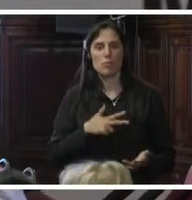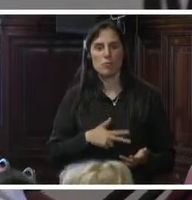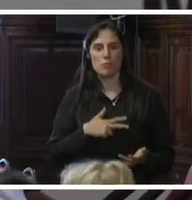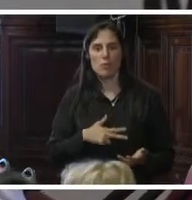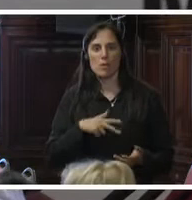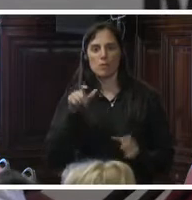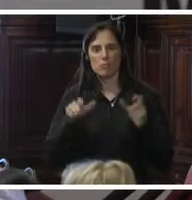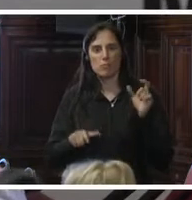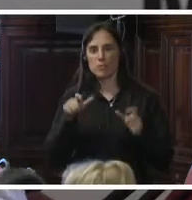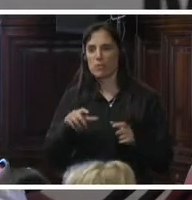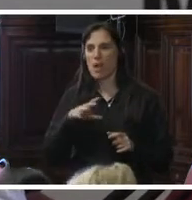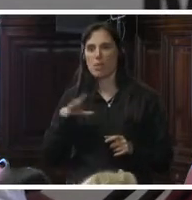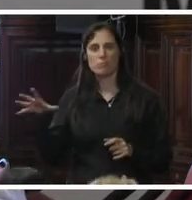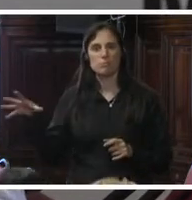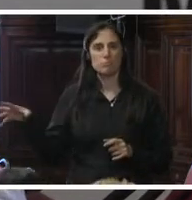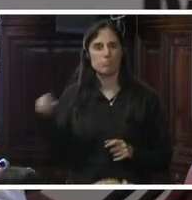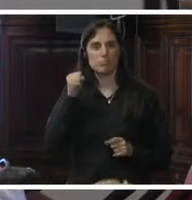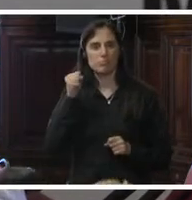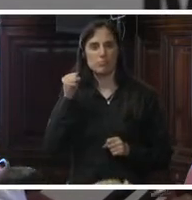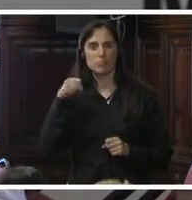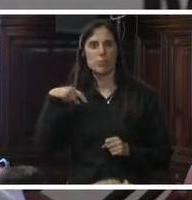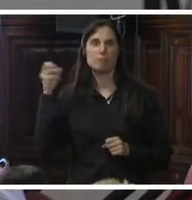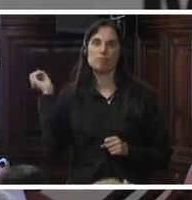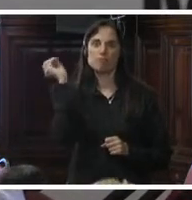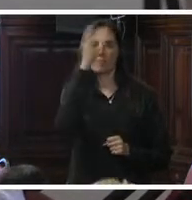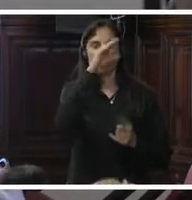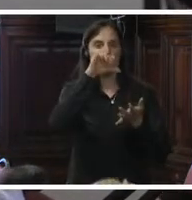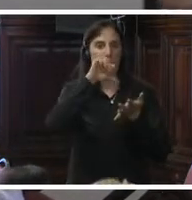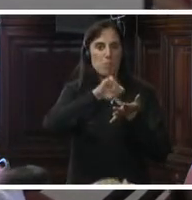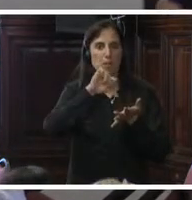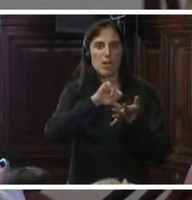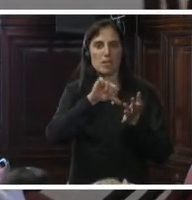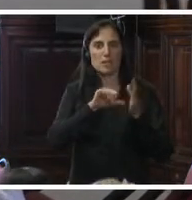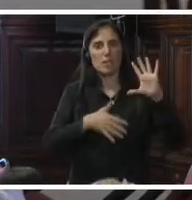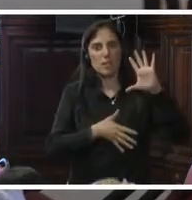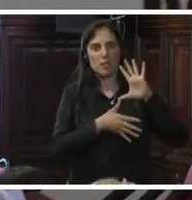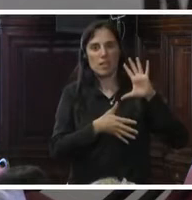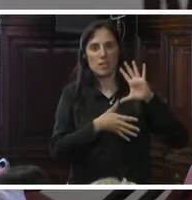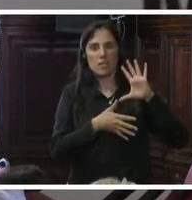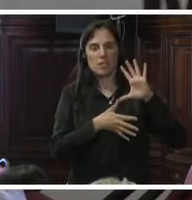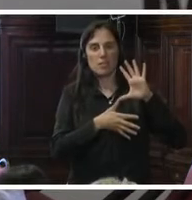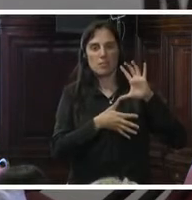de las víctimas de trata y tráfico de personas en América Latina y el Caribe.